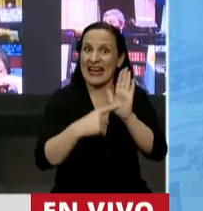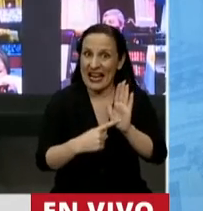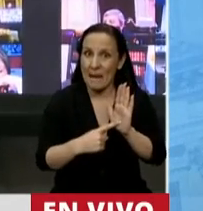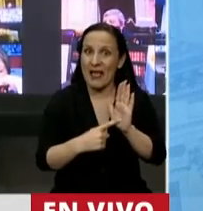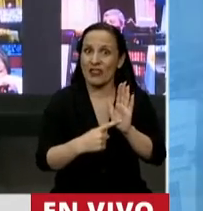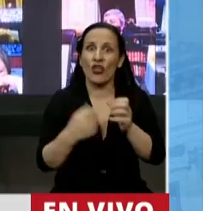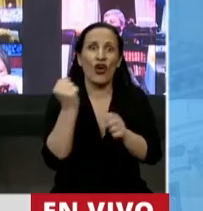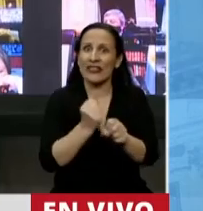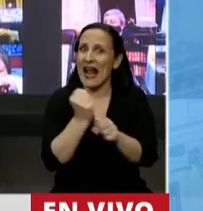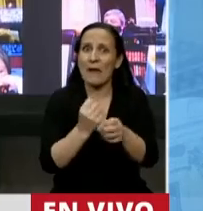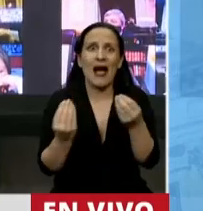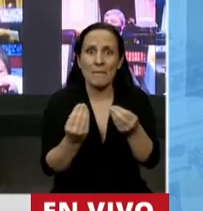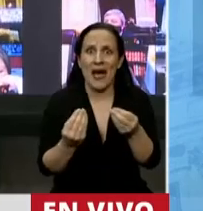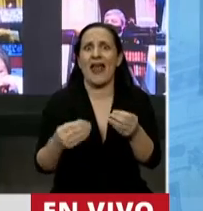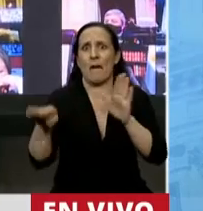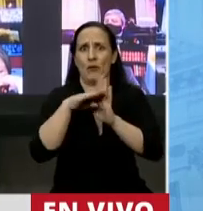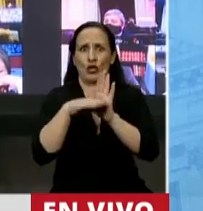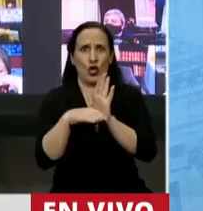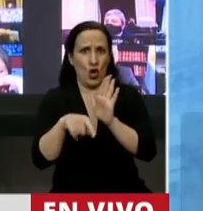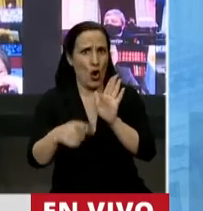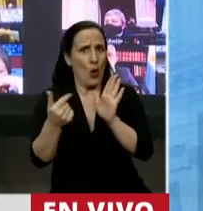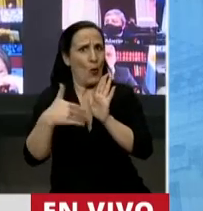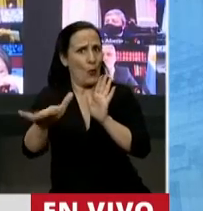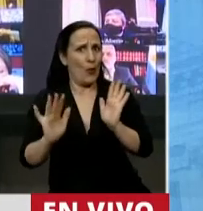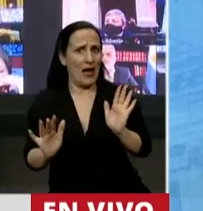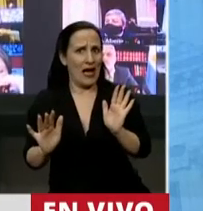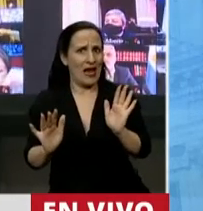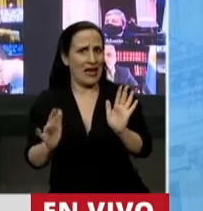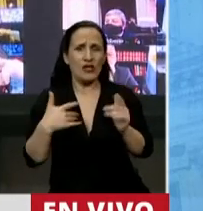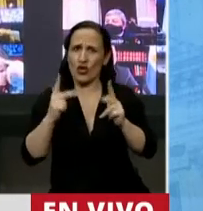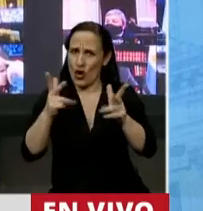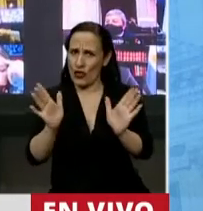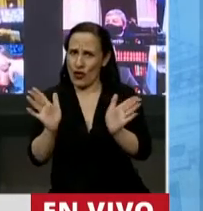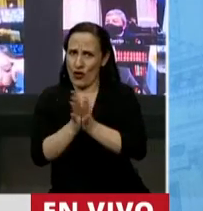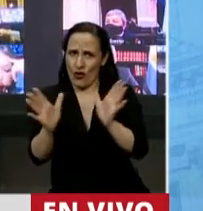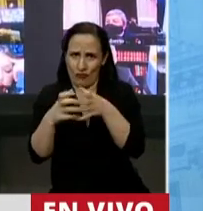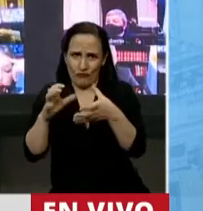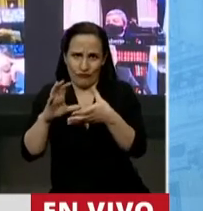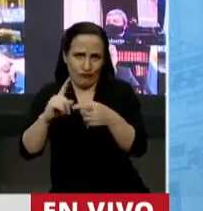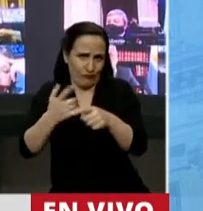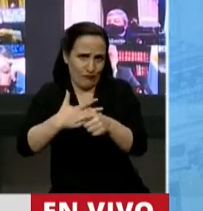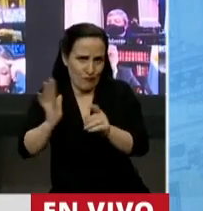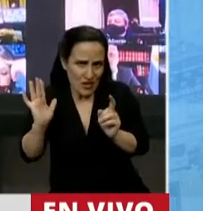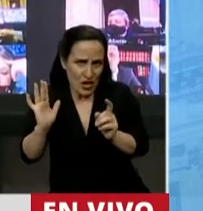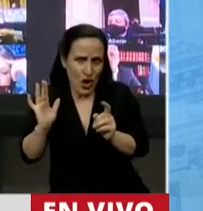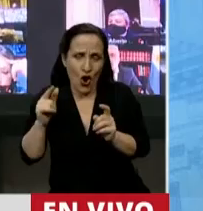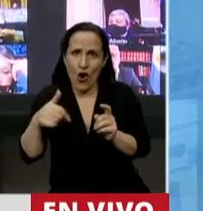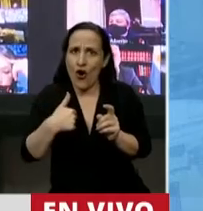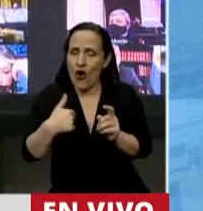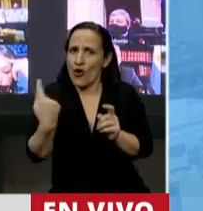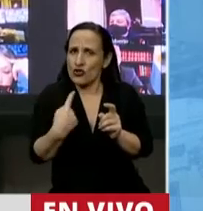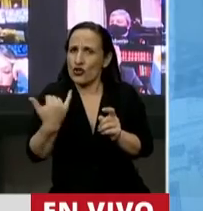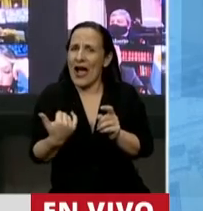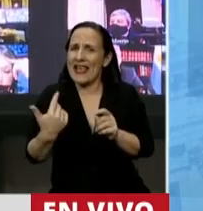protocolo hoy vigente. Porque también eso lo voy a decir en nombre de mi bloque. Nosotros en este momento tenemos